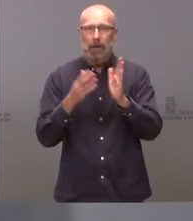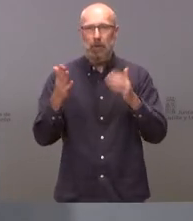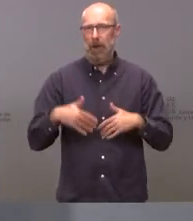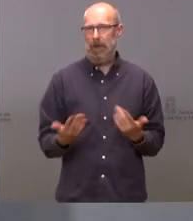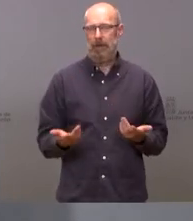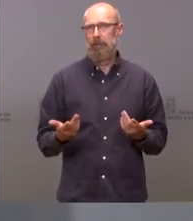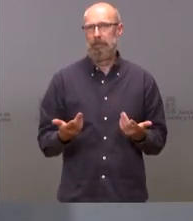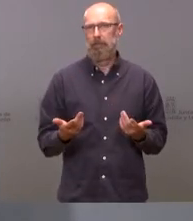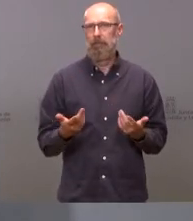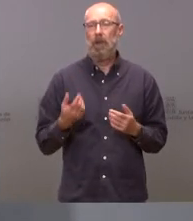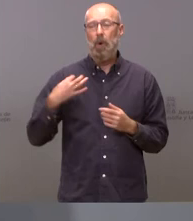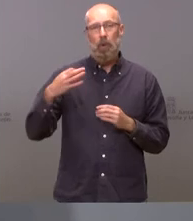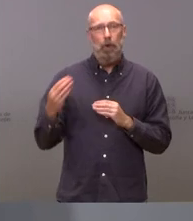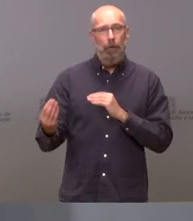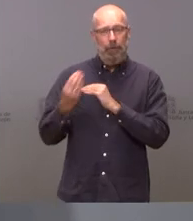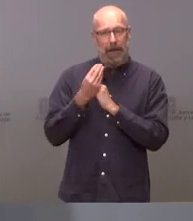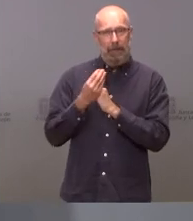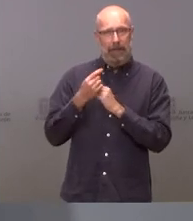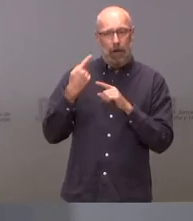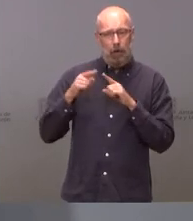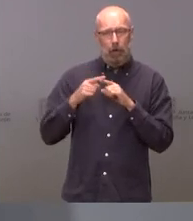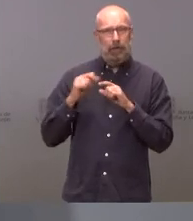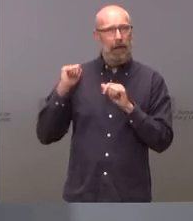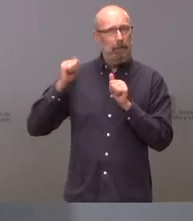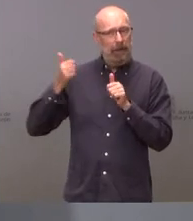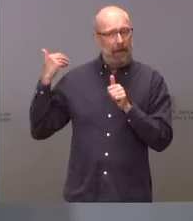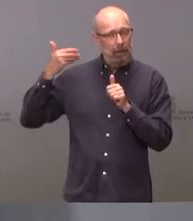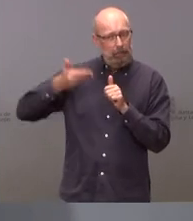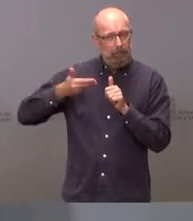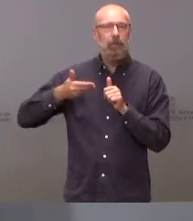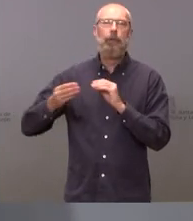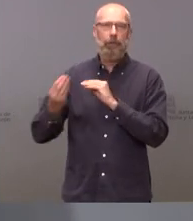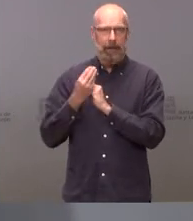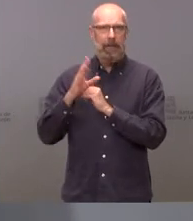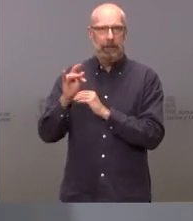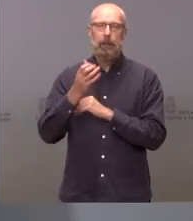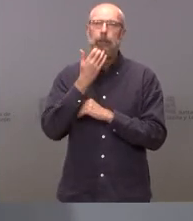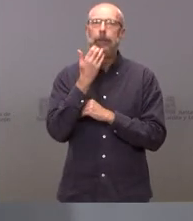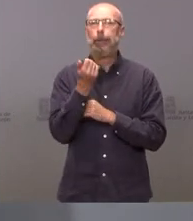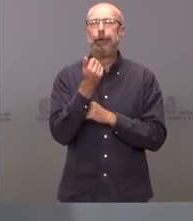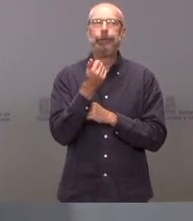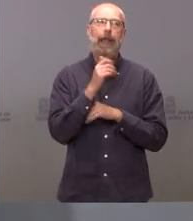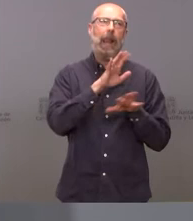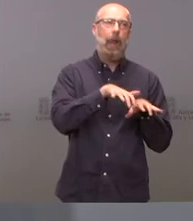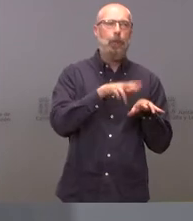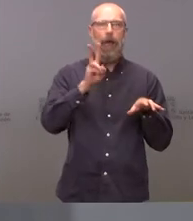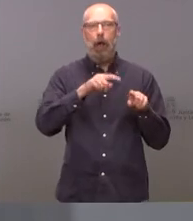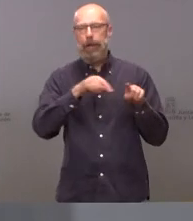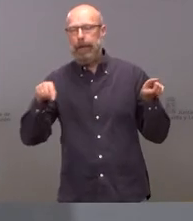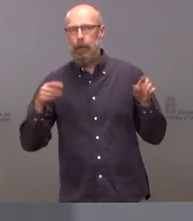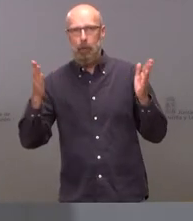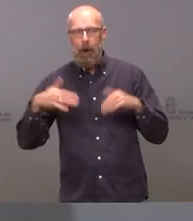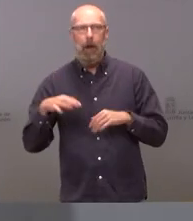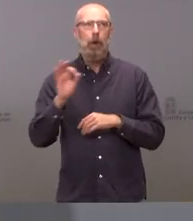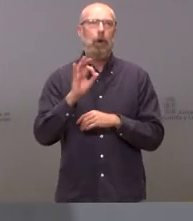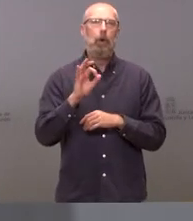que se está financiando son obras que están en marcha no hay pues la León Valladolid yo creo que